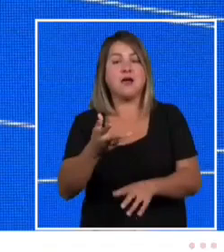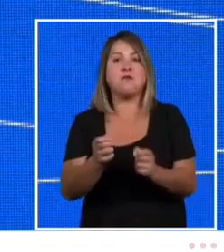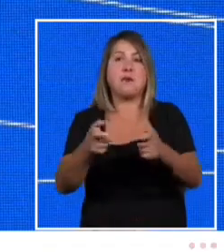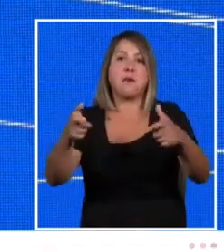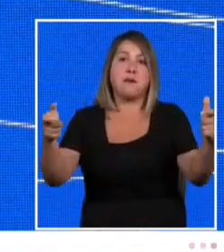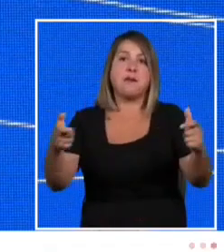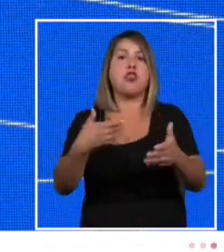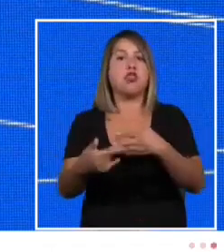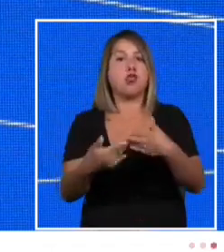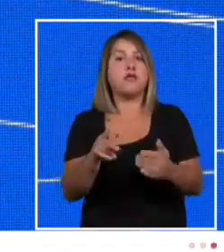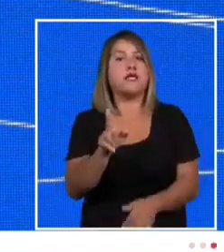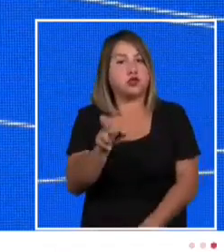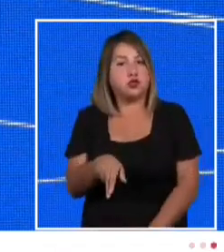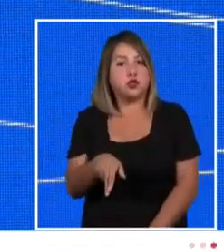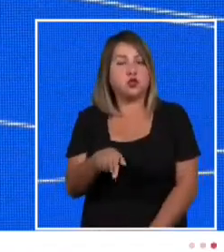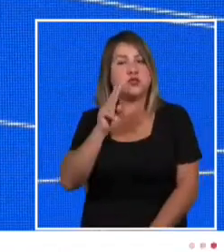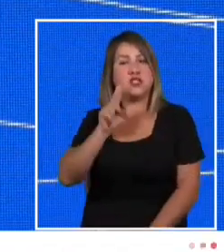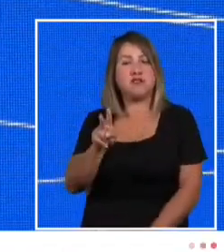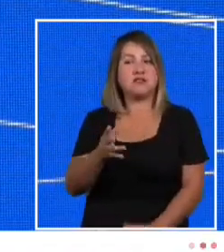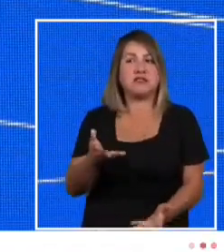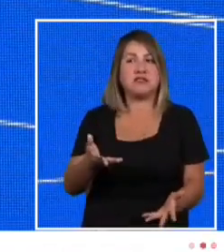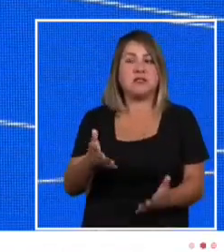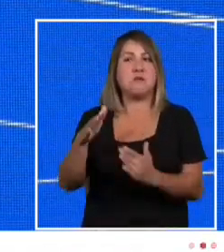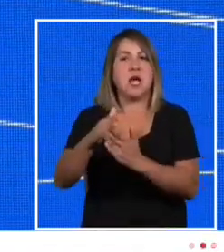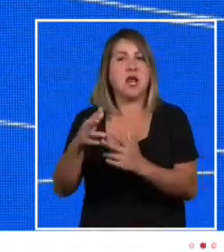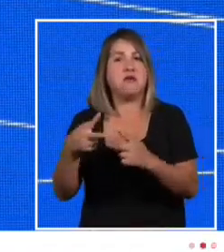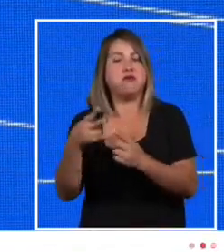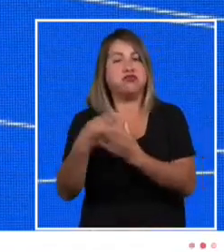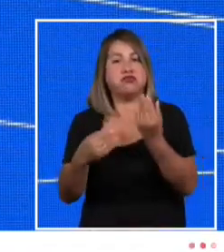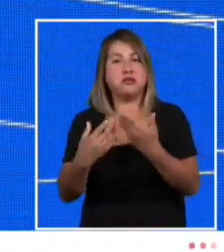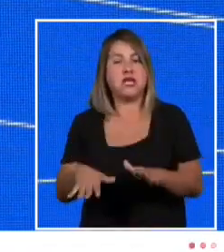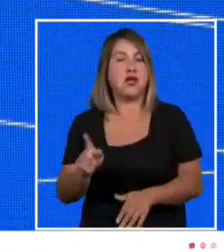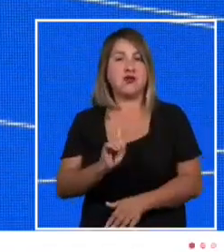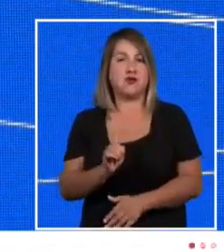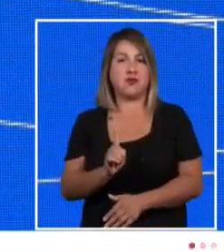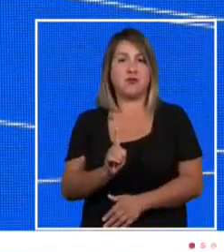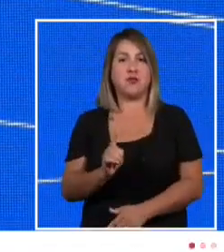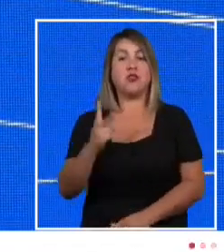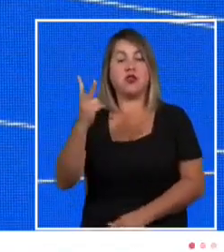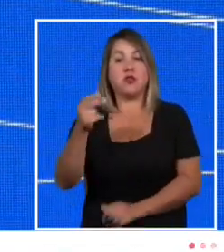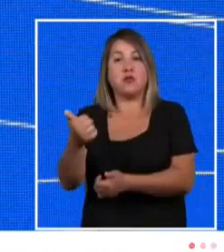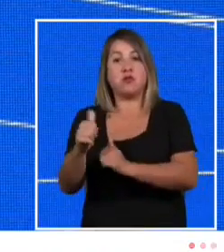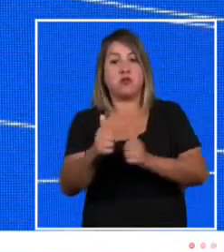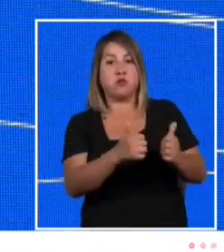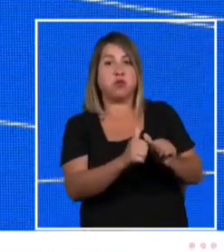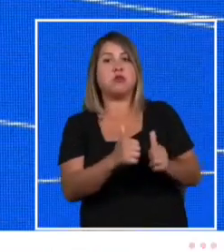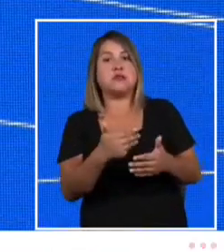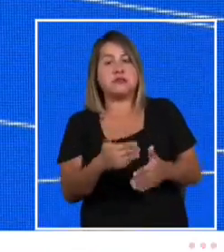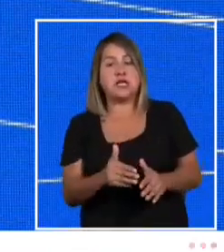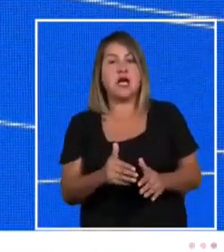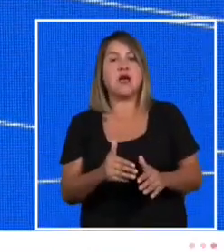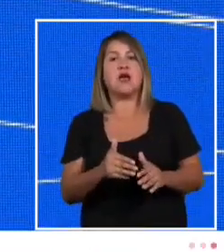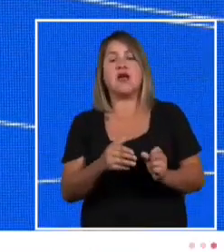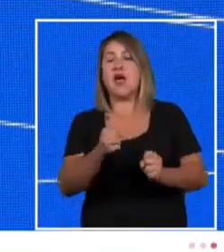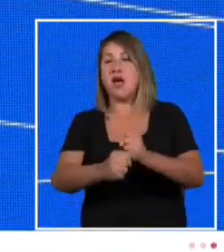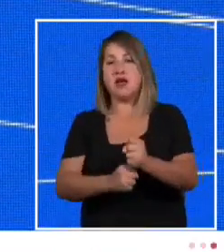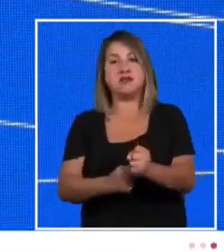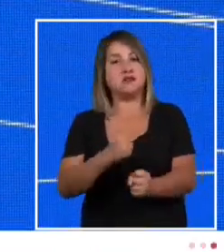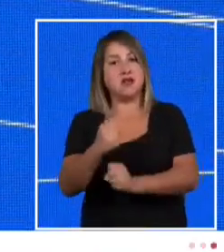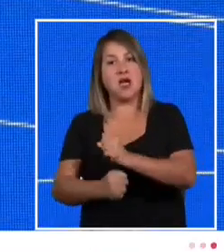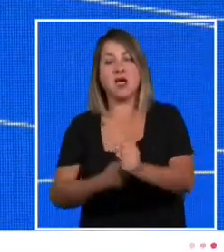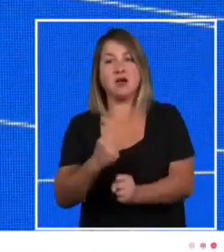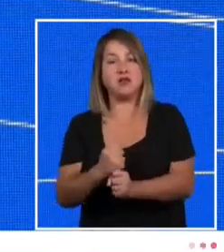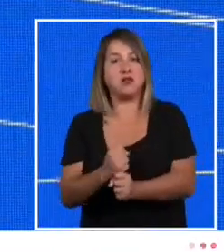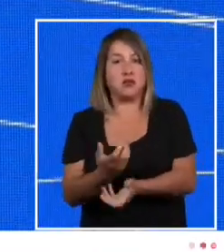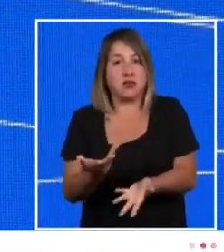parecía en ese momento imposible de detener. Dos amenazas que se venían acumulando desde hace años y para las